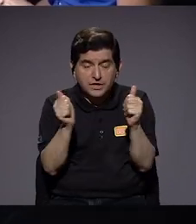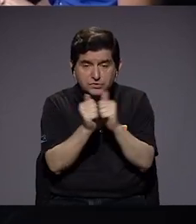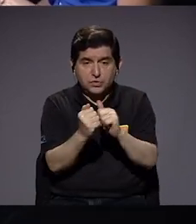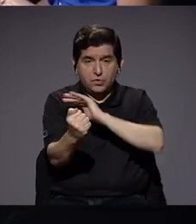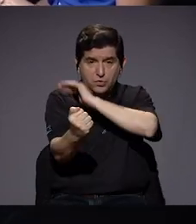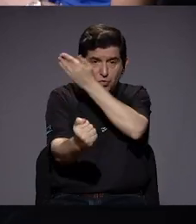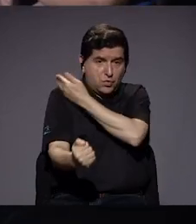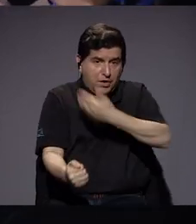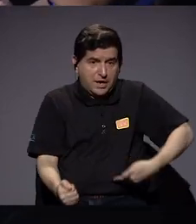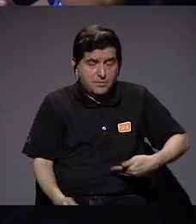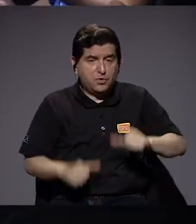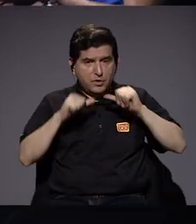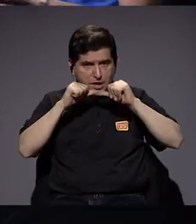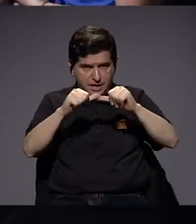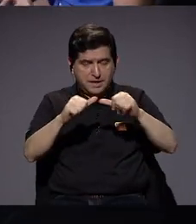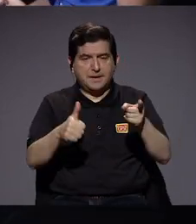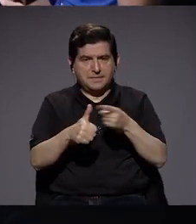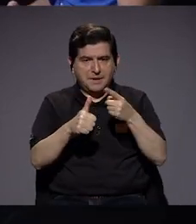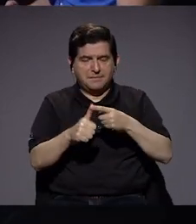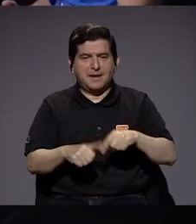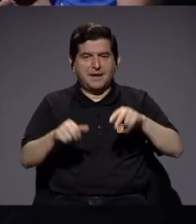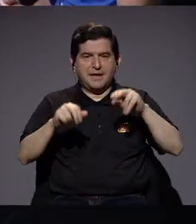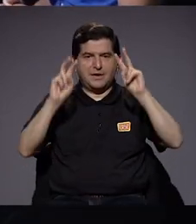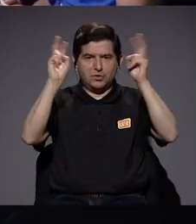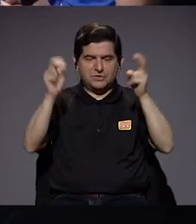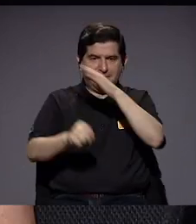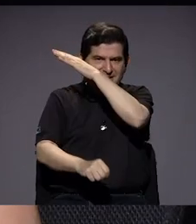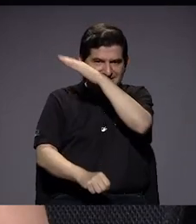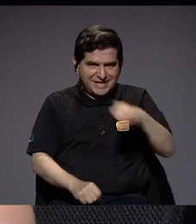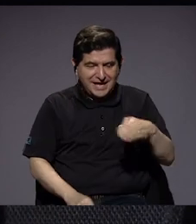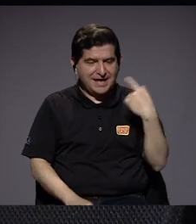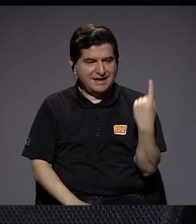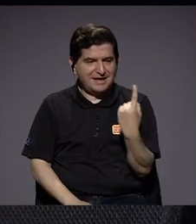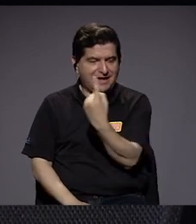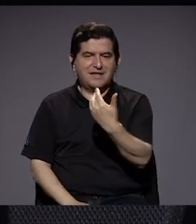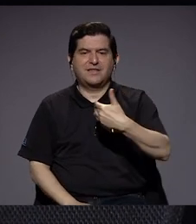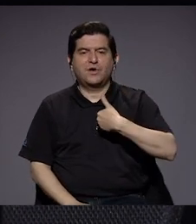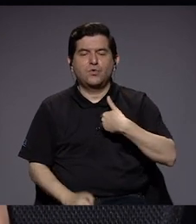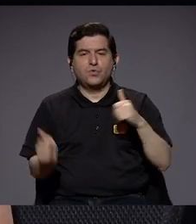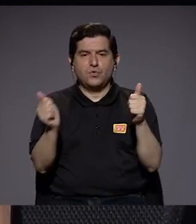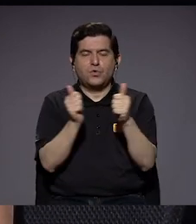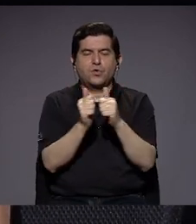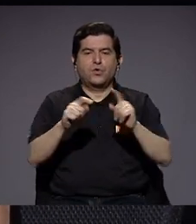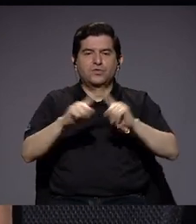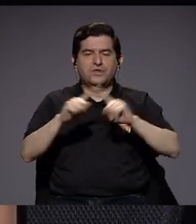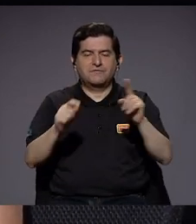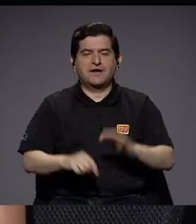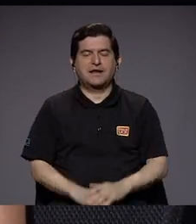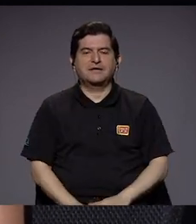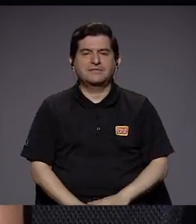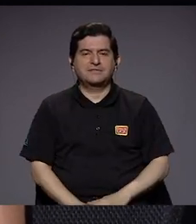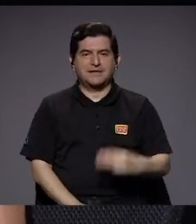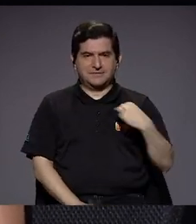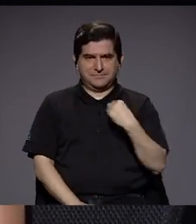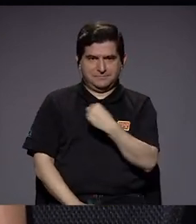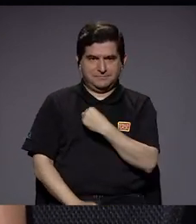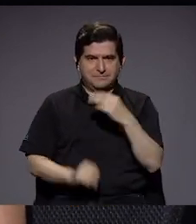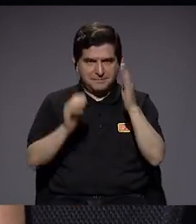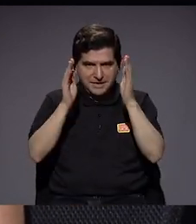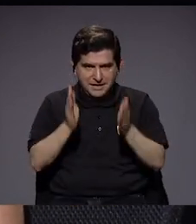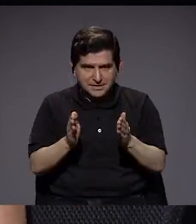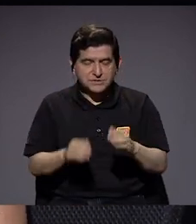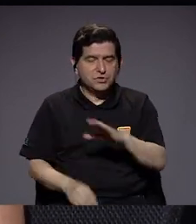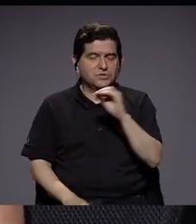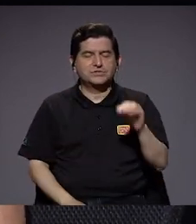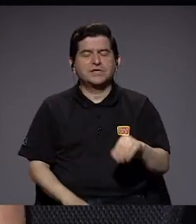constante. Primero desde los ejes temáticos que cada uno de lleva con los jerarcas correspondientes y también desde la